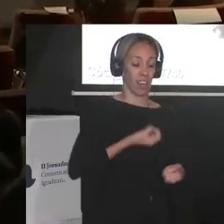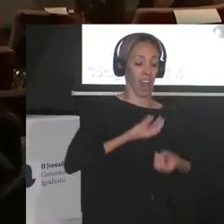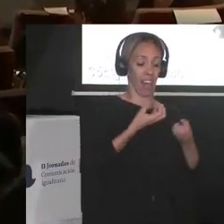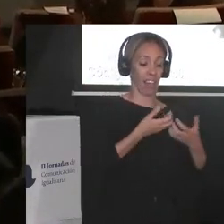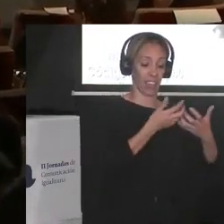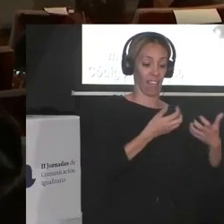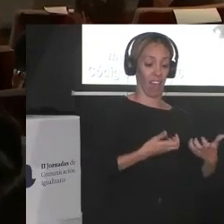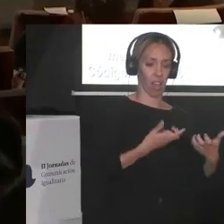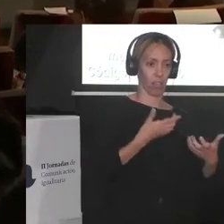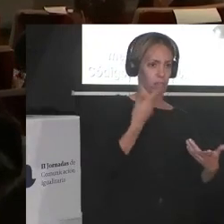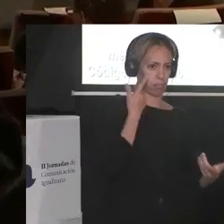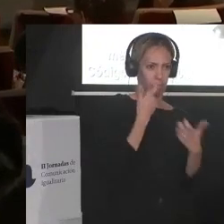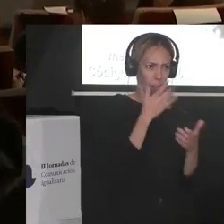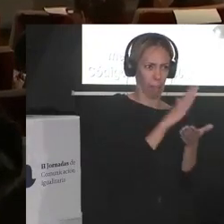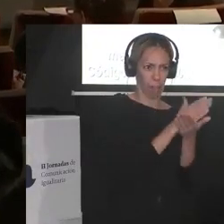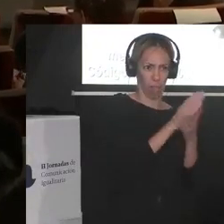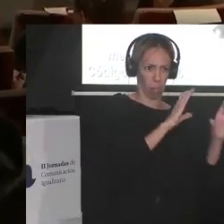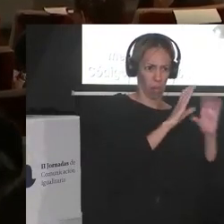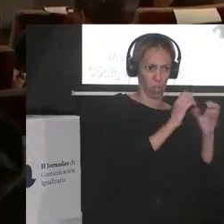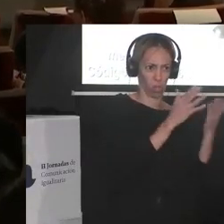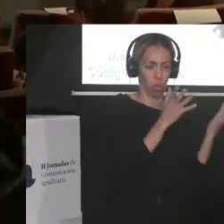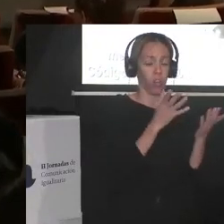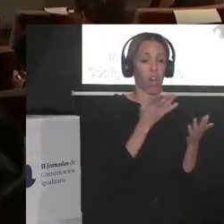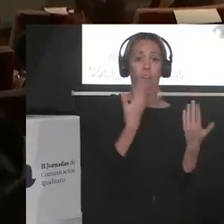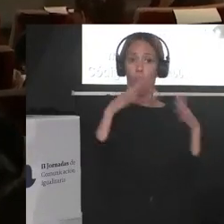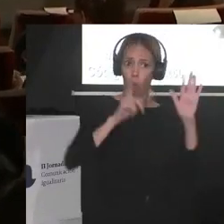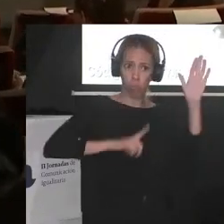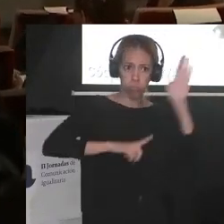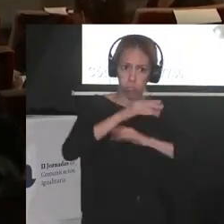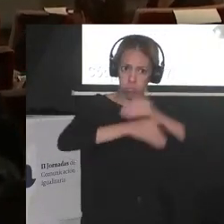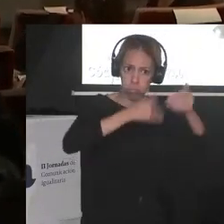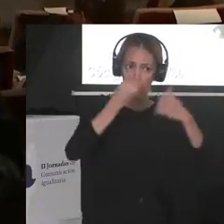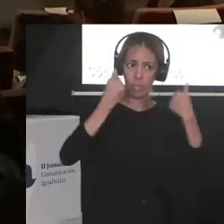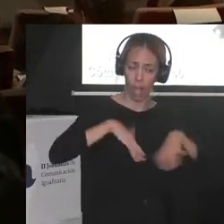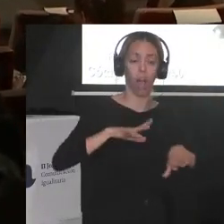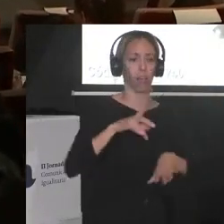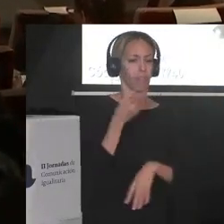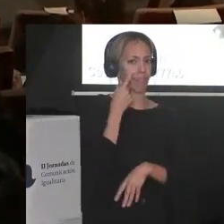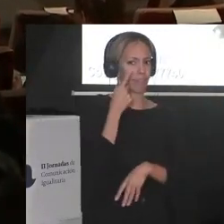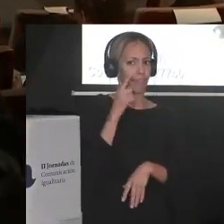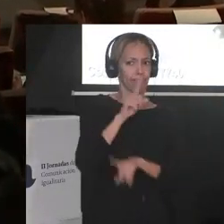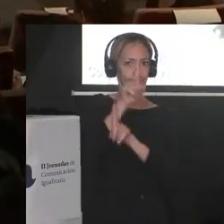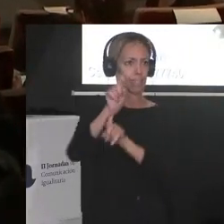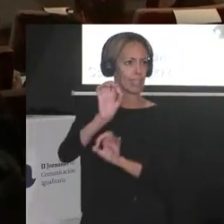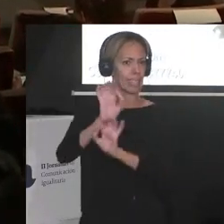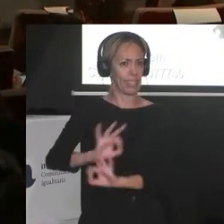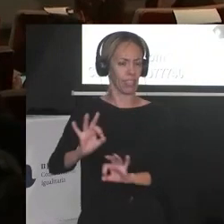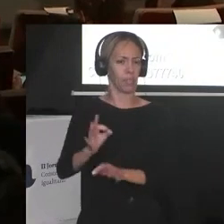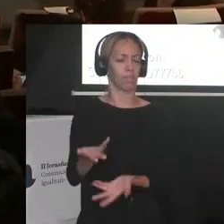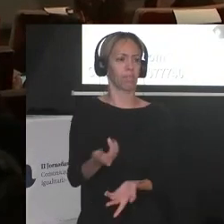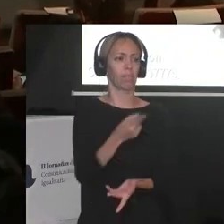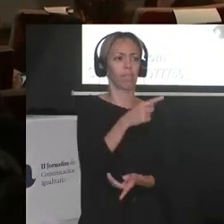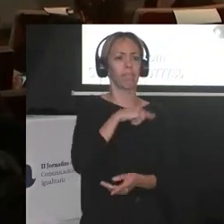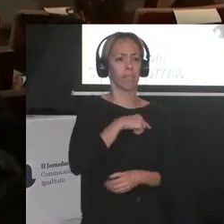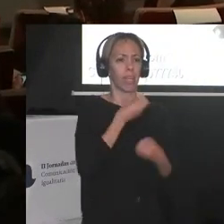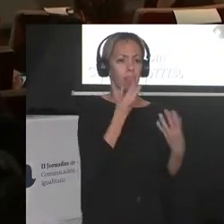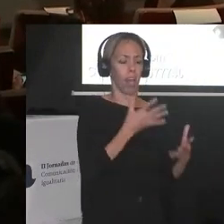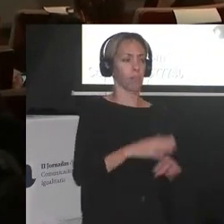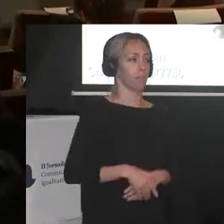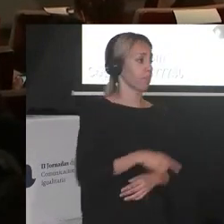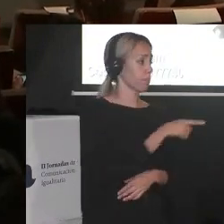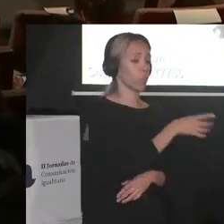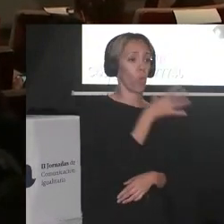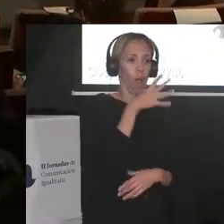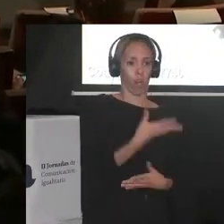está tan presente en los medios incluso los más progresistas bueno tú que has estado más siguiendo la